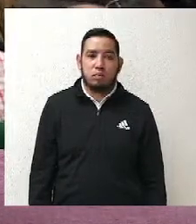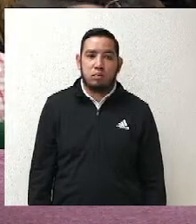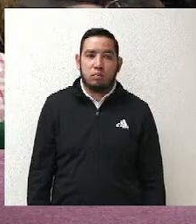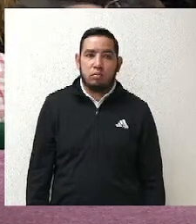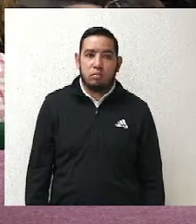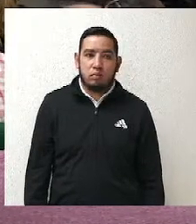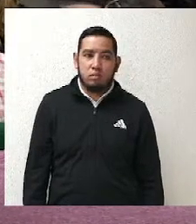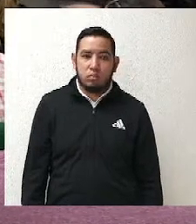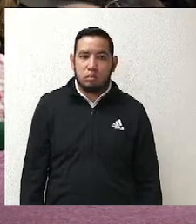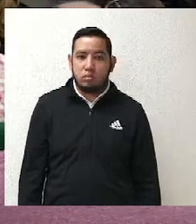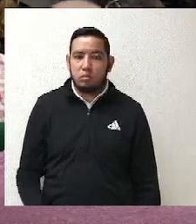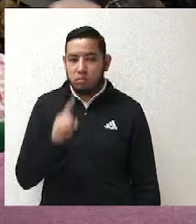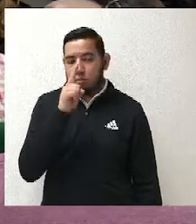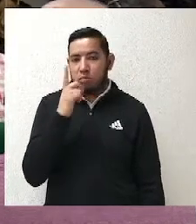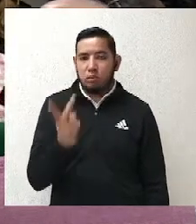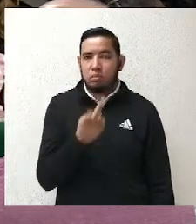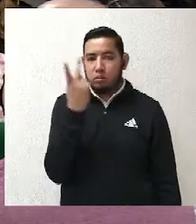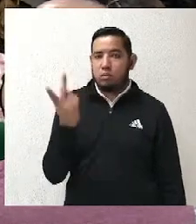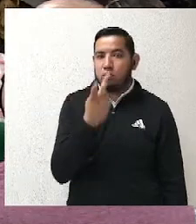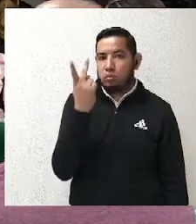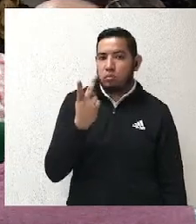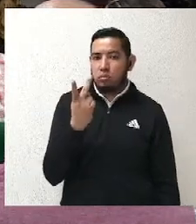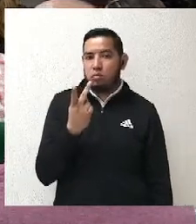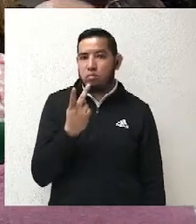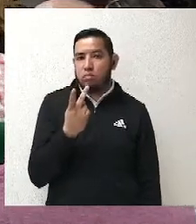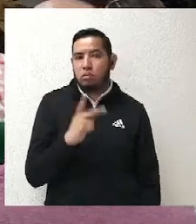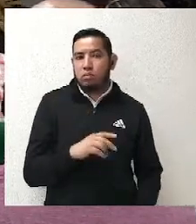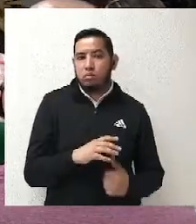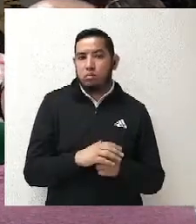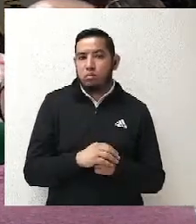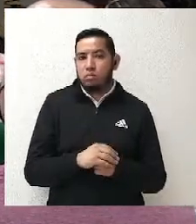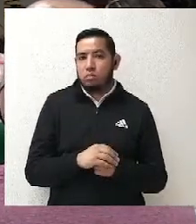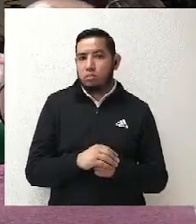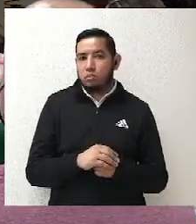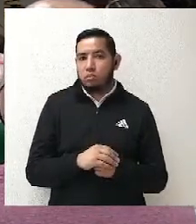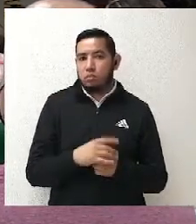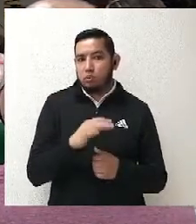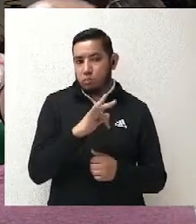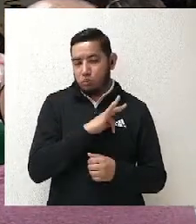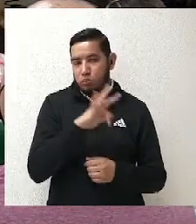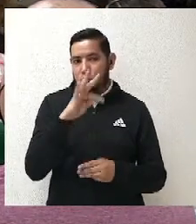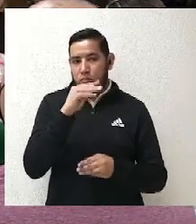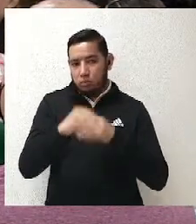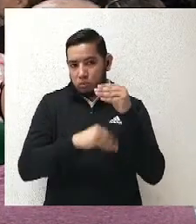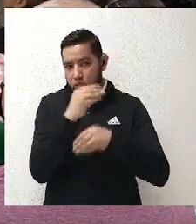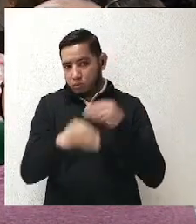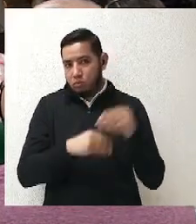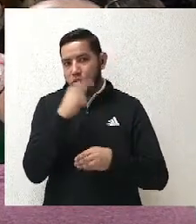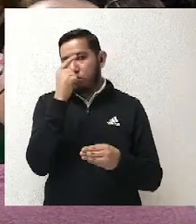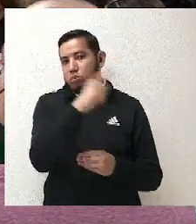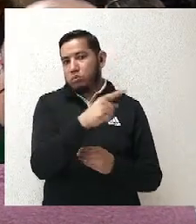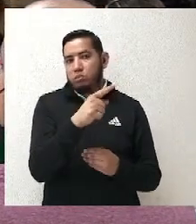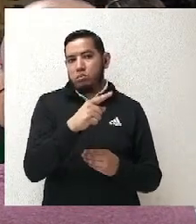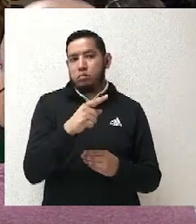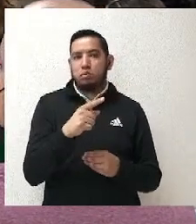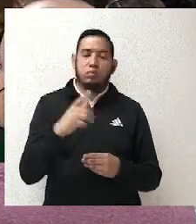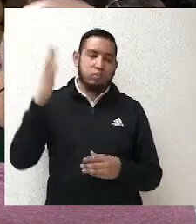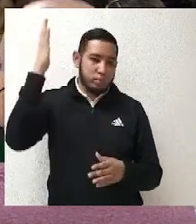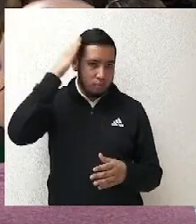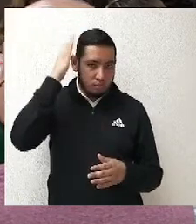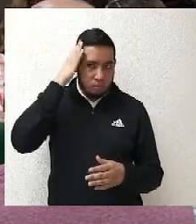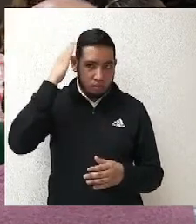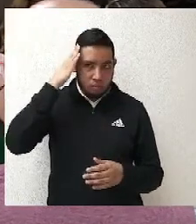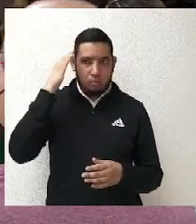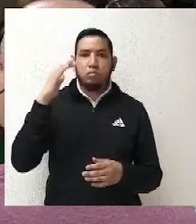Una pregunta. Si se hubiera impugnado más la convocatoria que el resultado, ¿crees que hubiera